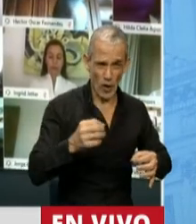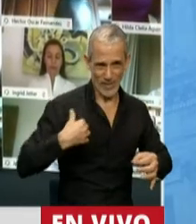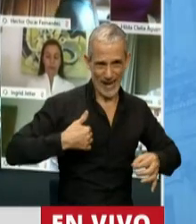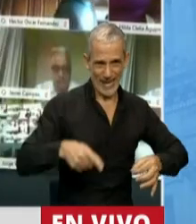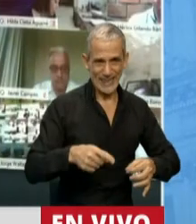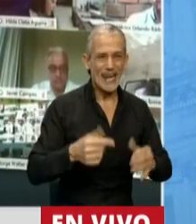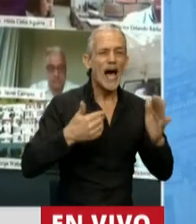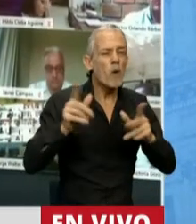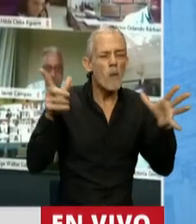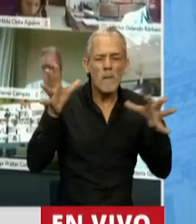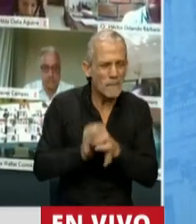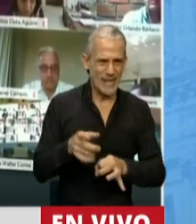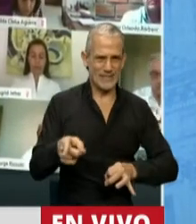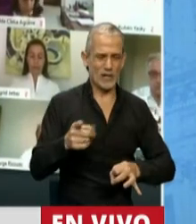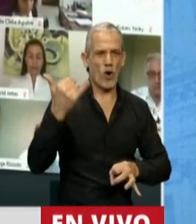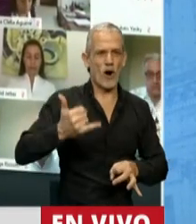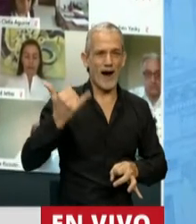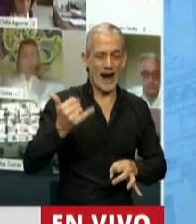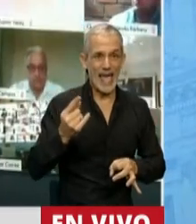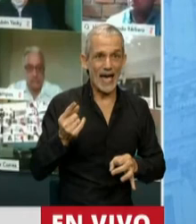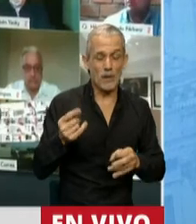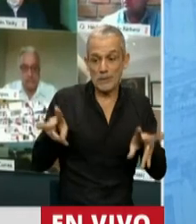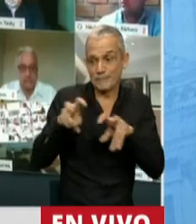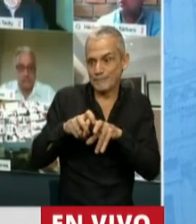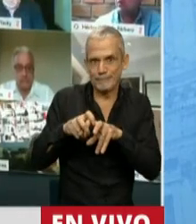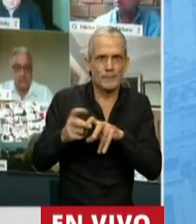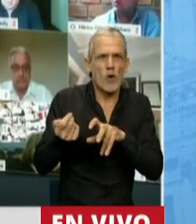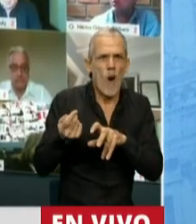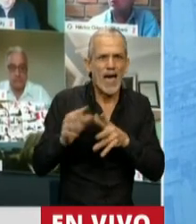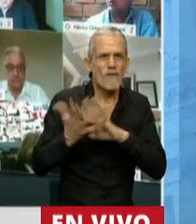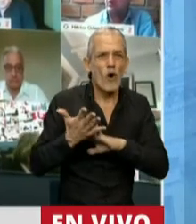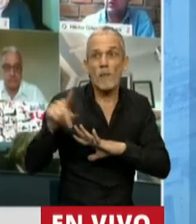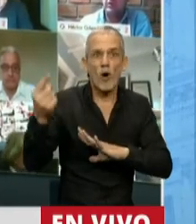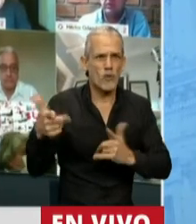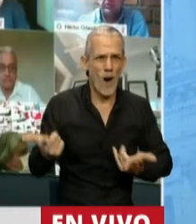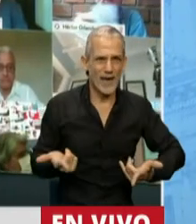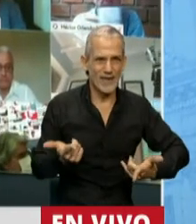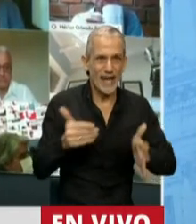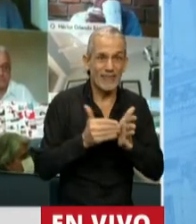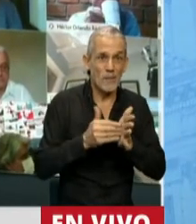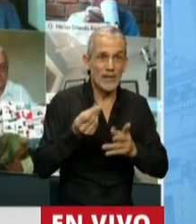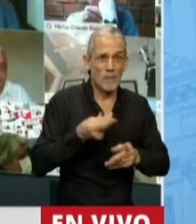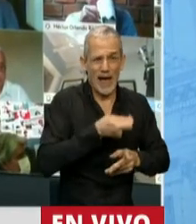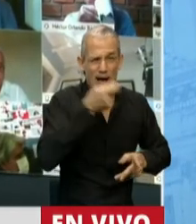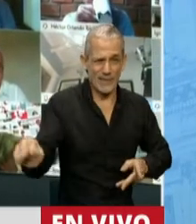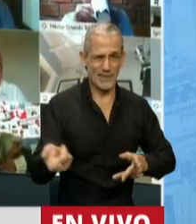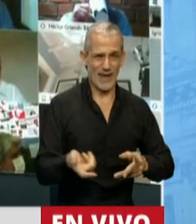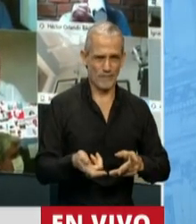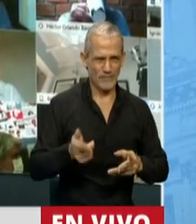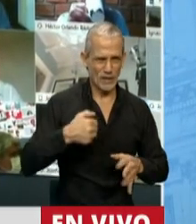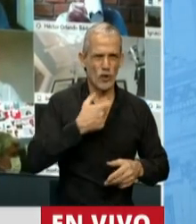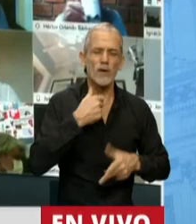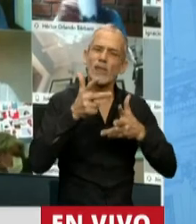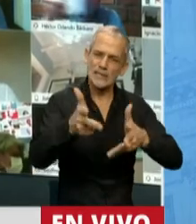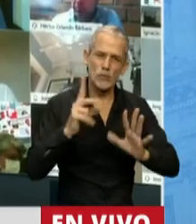sobre todo en los municipios más chicos, que tienen poca capacidad para financiarse. Mire, presidente, yo quiero decirle